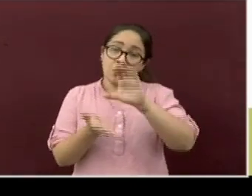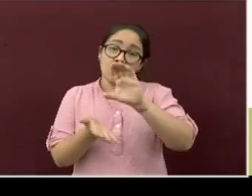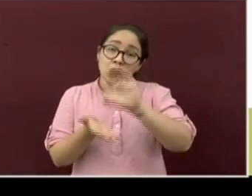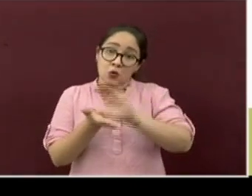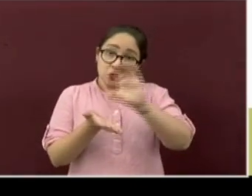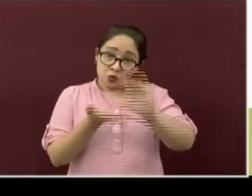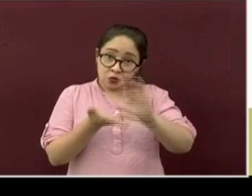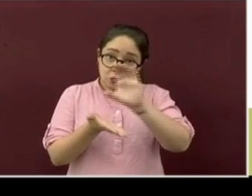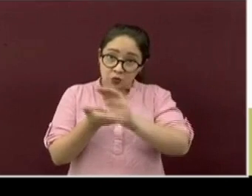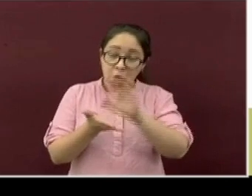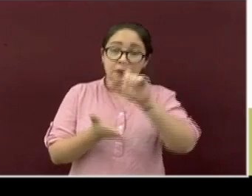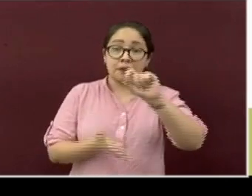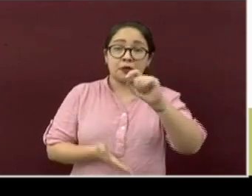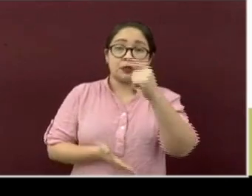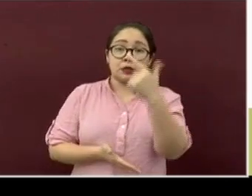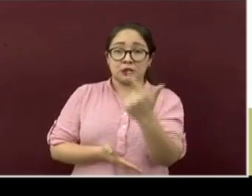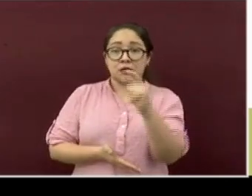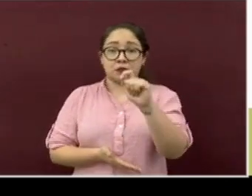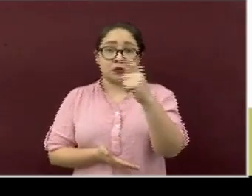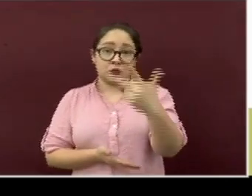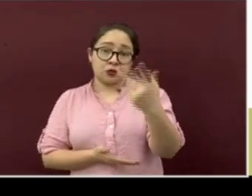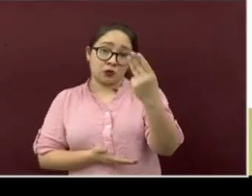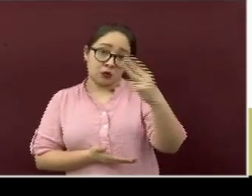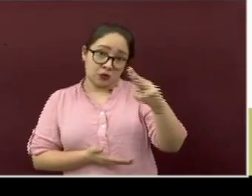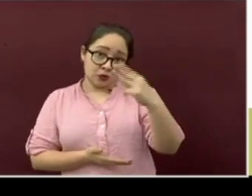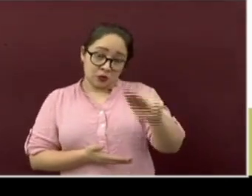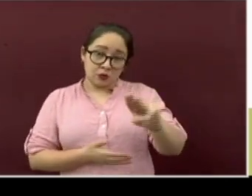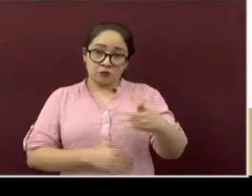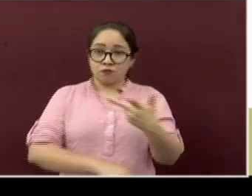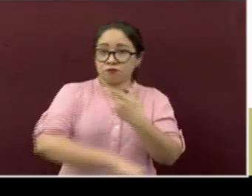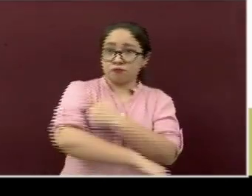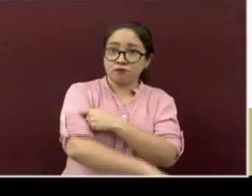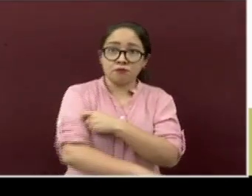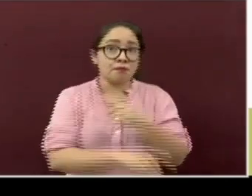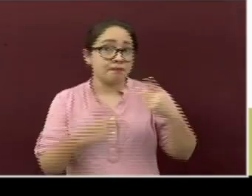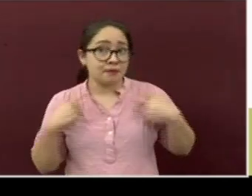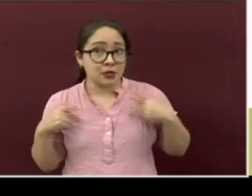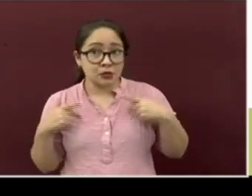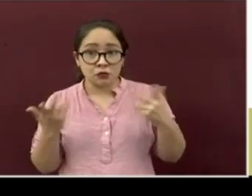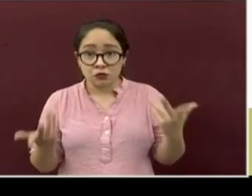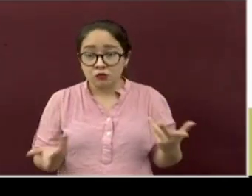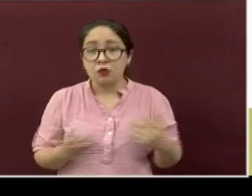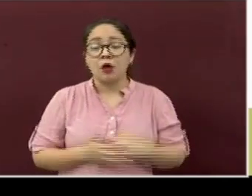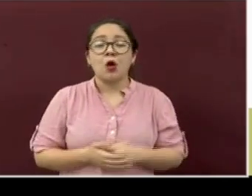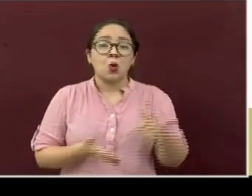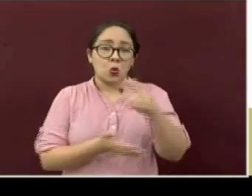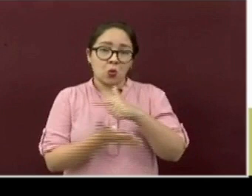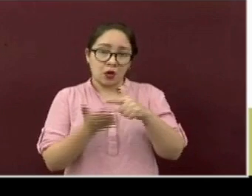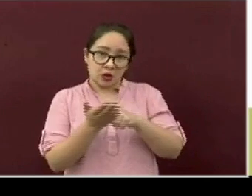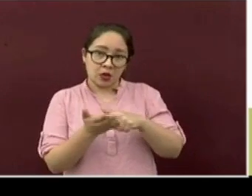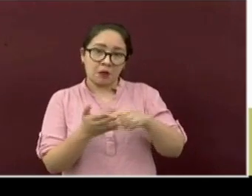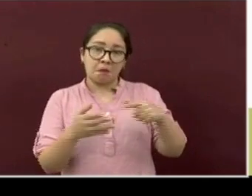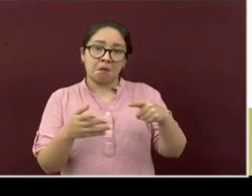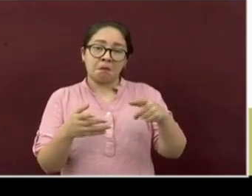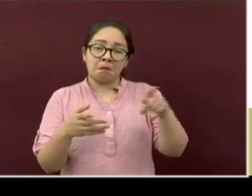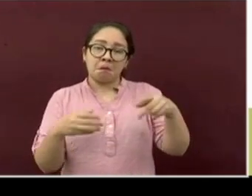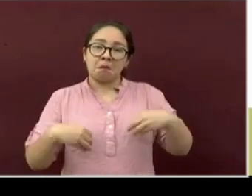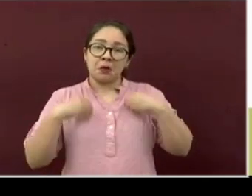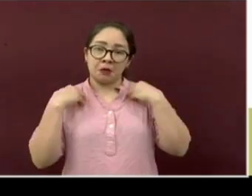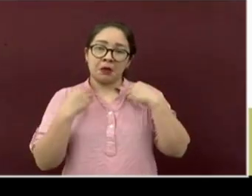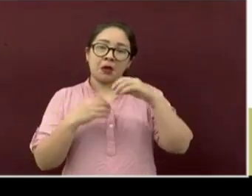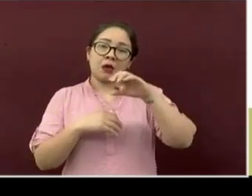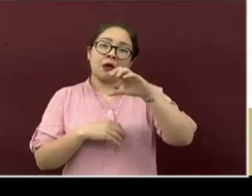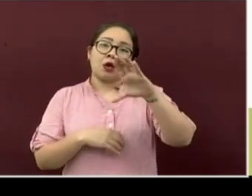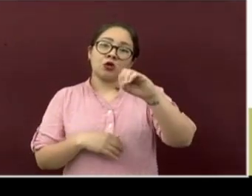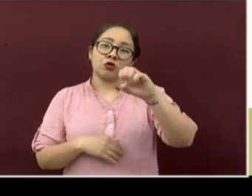los días 27 y 28 de mayo las vacunas a la población de Cozcomatepec, Izhuatlán del